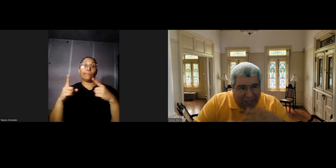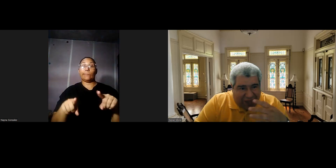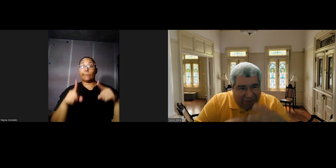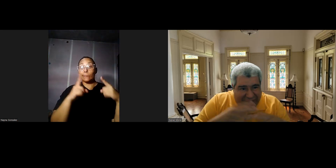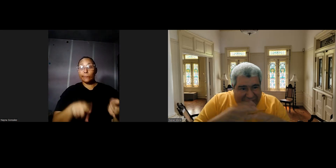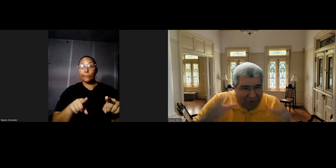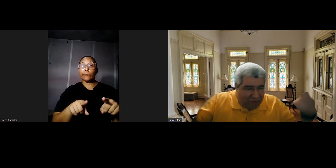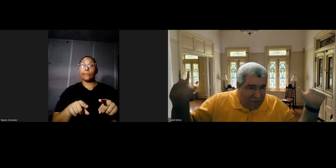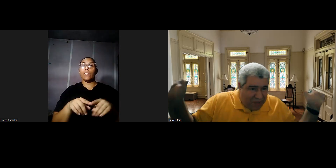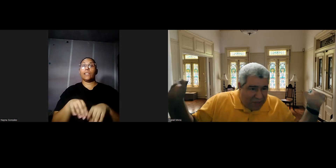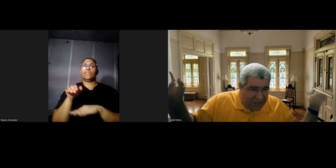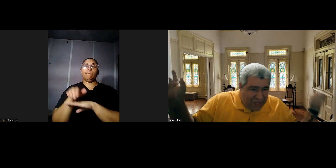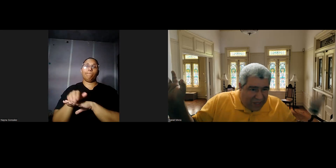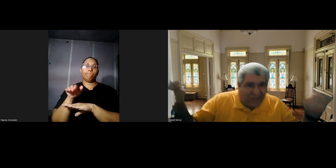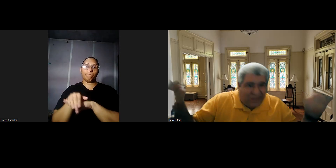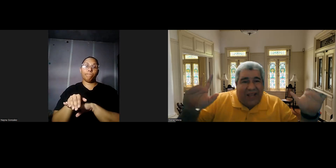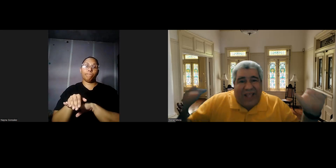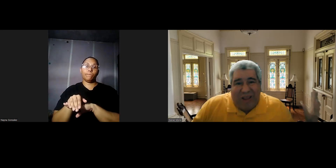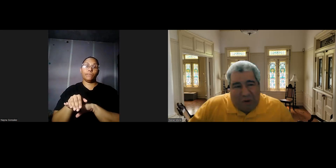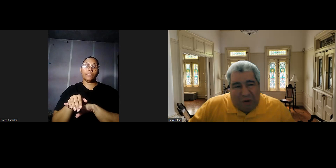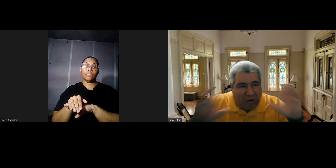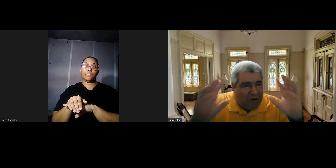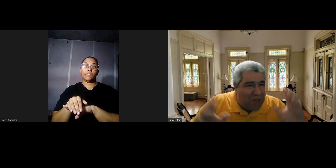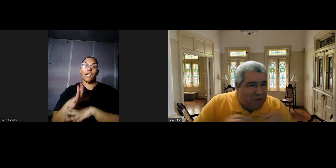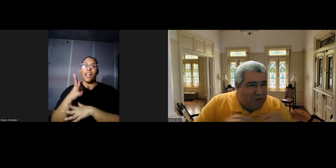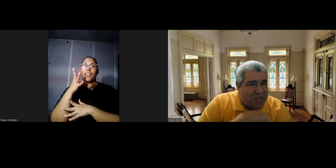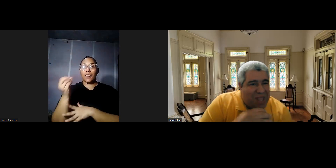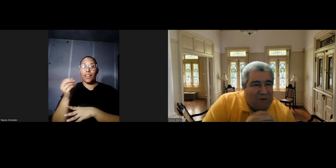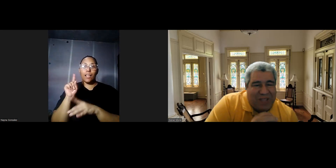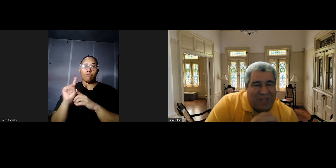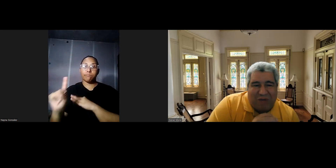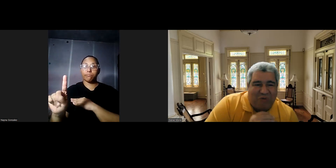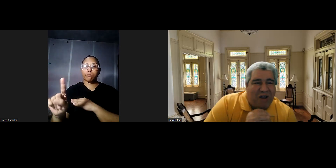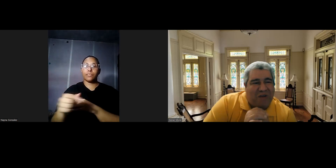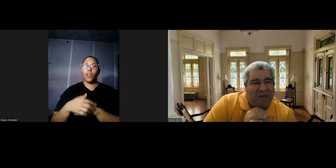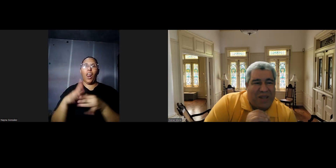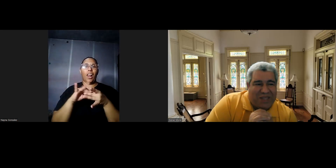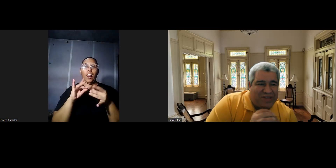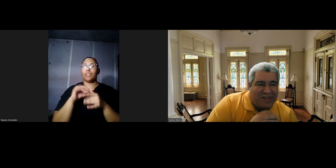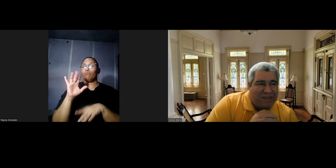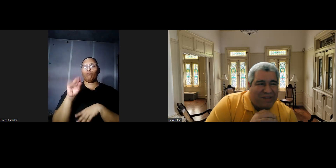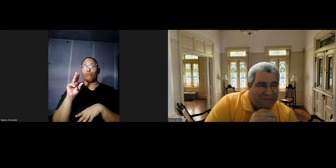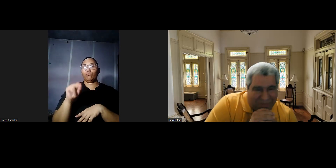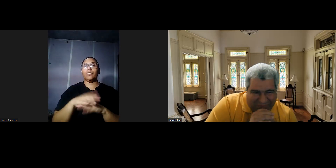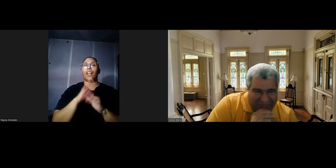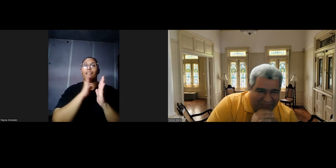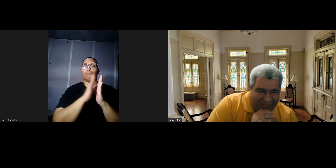que ellos podríamos decir que salen del lío pero no se los voy a contar leerlo está en la autobiografía es bien interesante